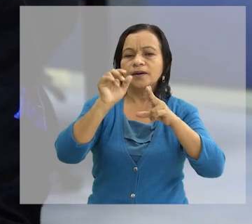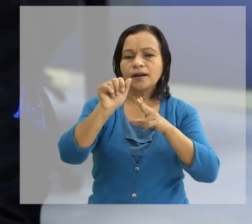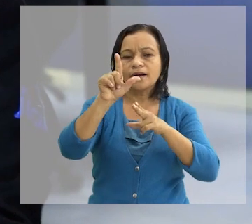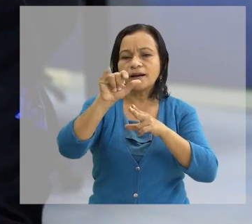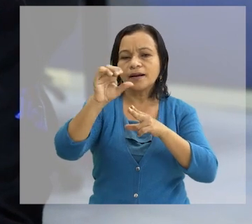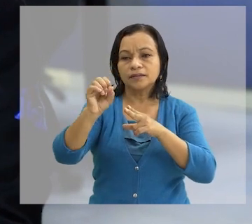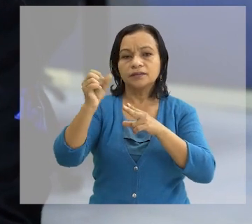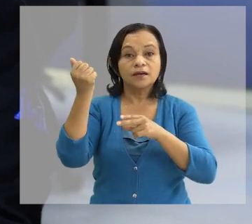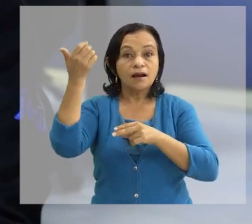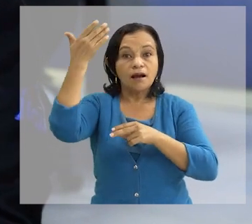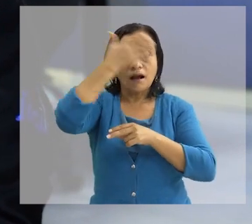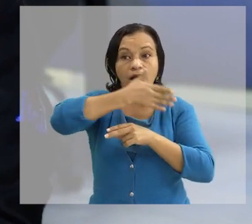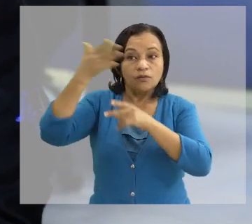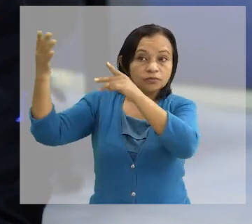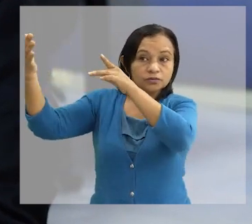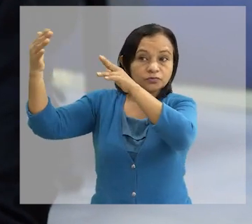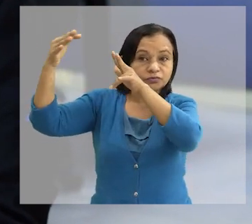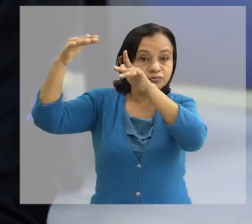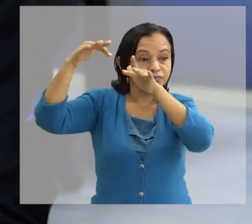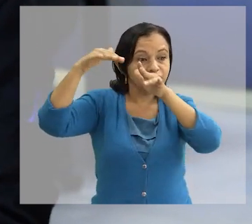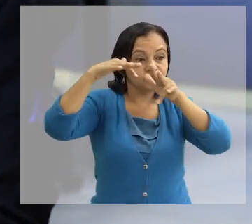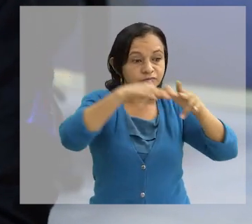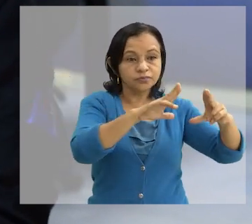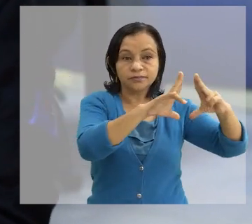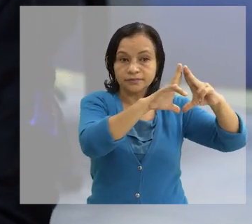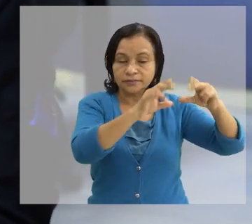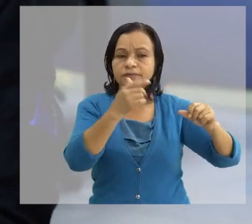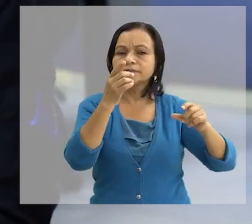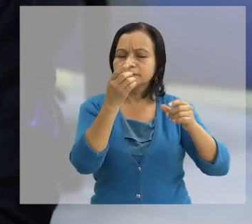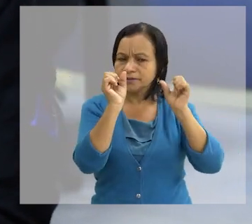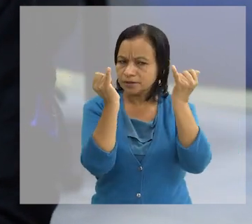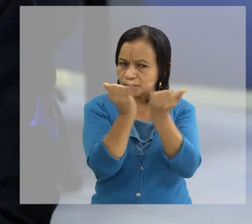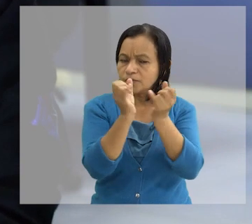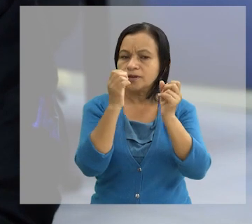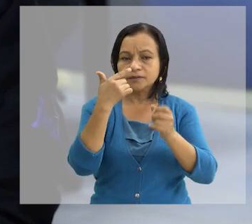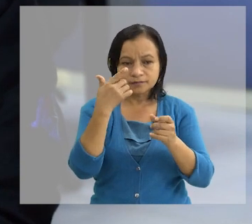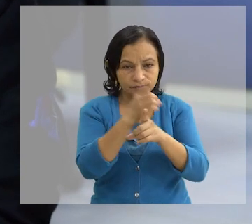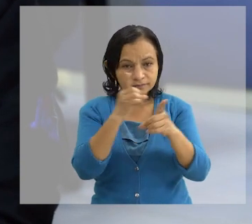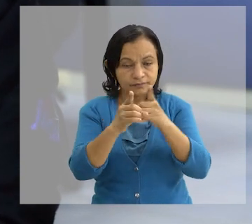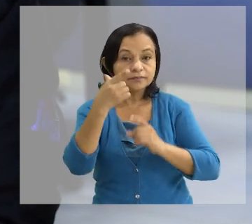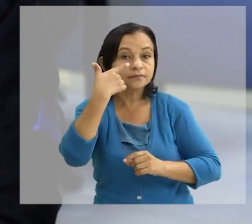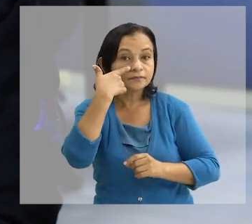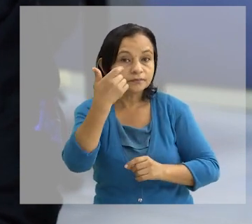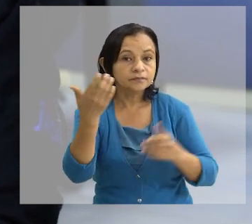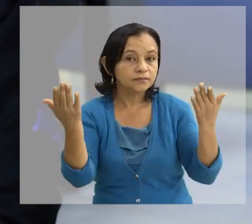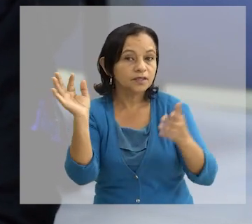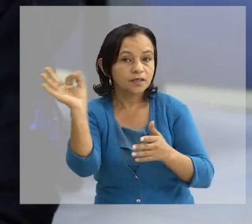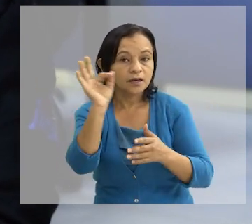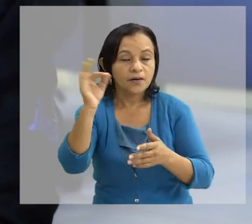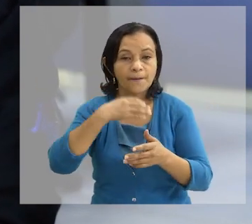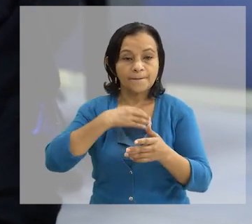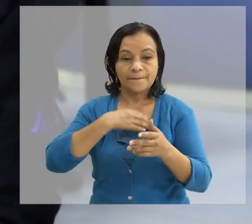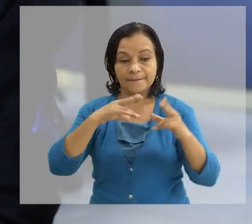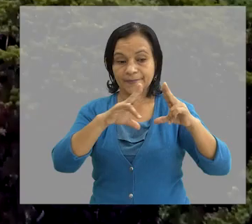de África en algunos casos Y también debemos de conocer de que la geomorfología o